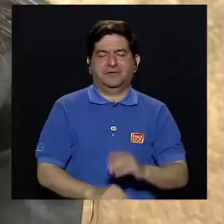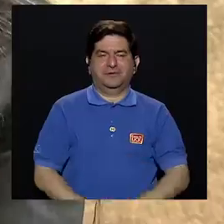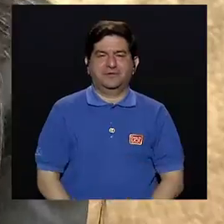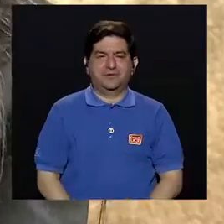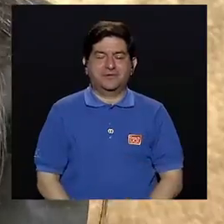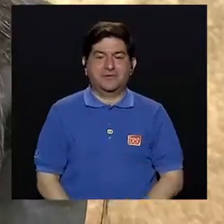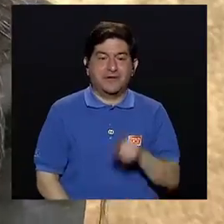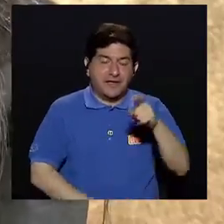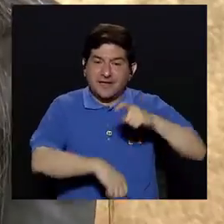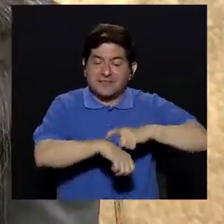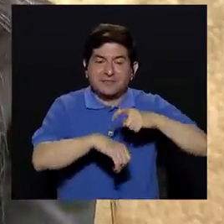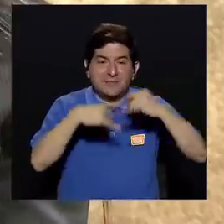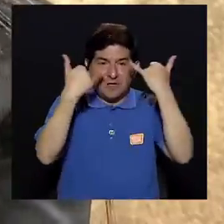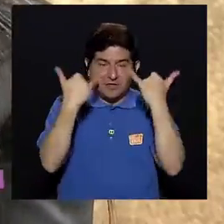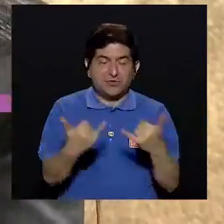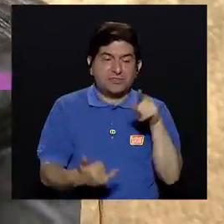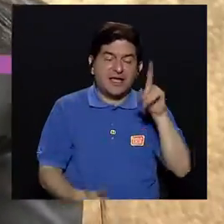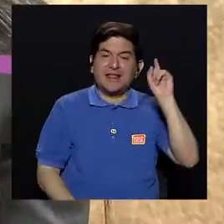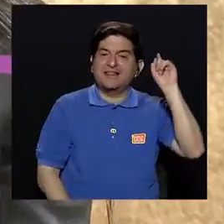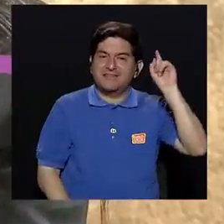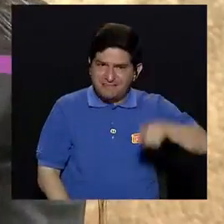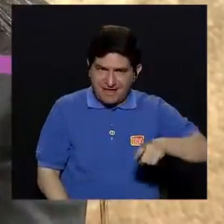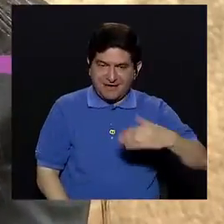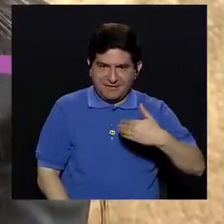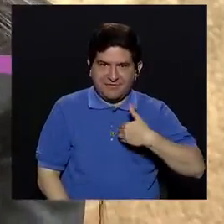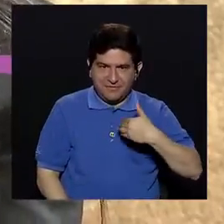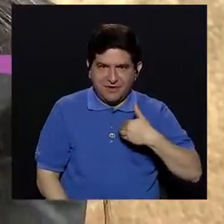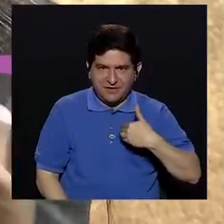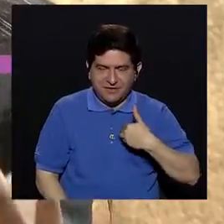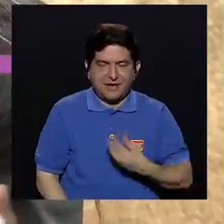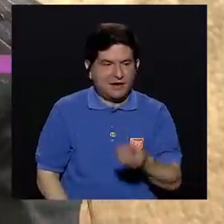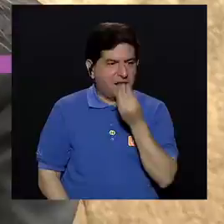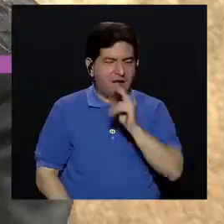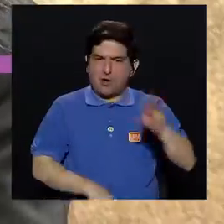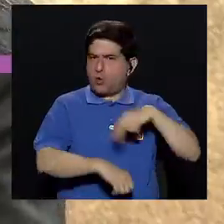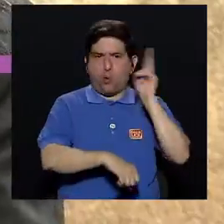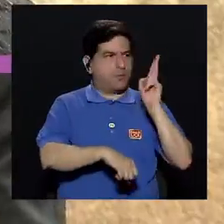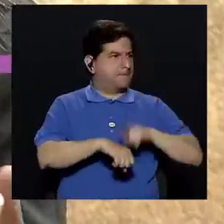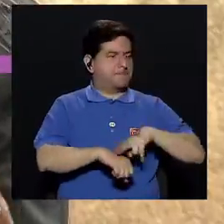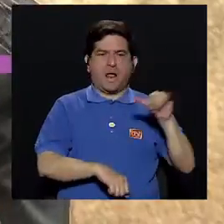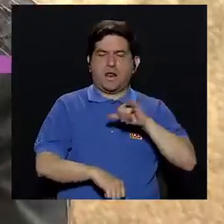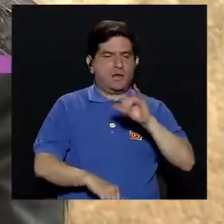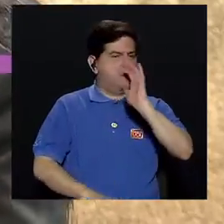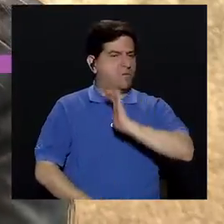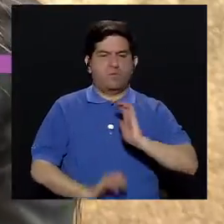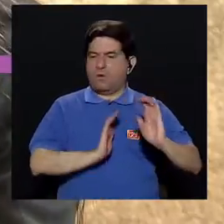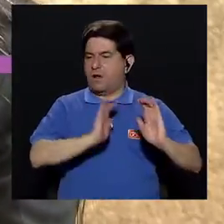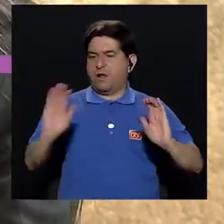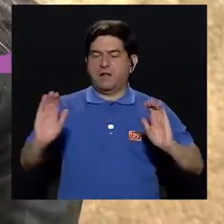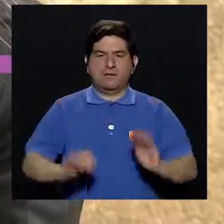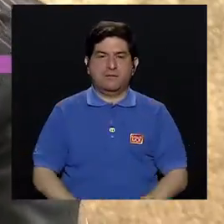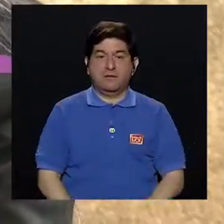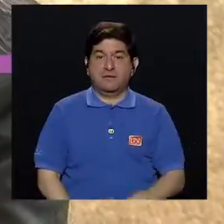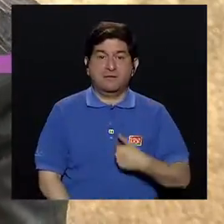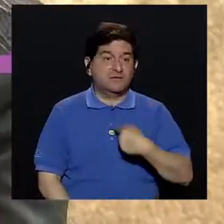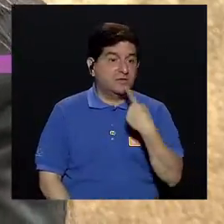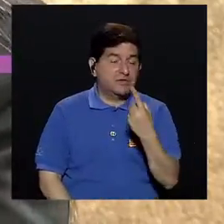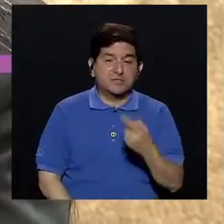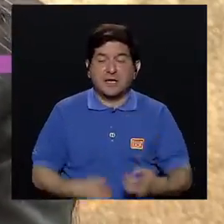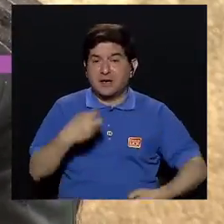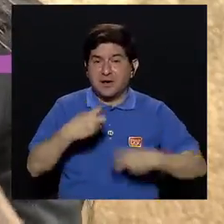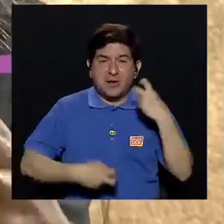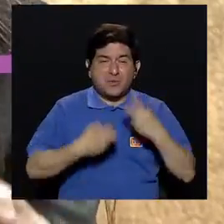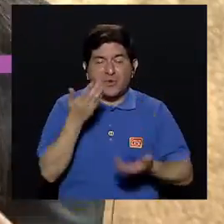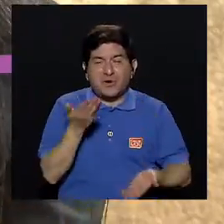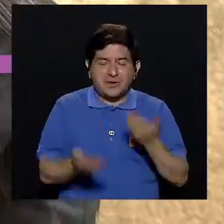años a la hora a la hora ya el paciente debería debería tener una alimentación normal como cualquier otro niño ahora no voy a decir que no pueden